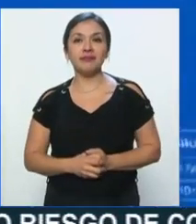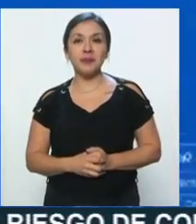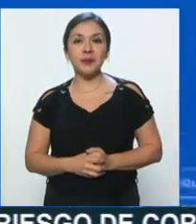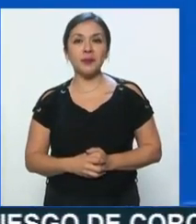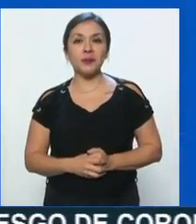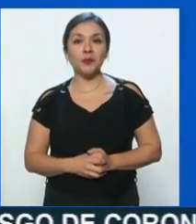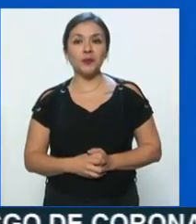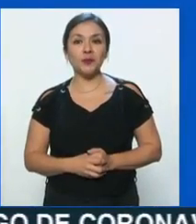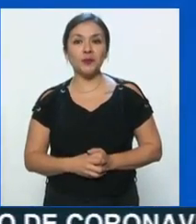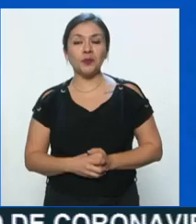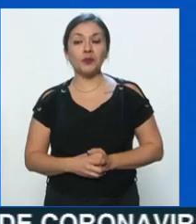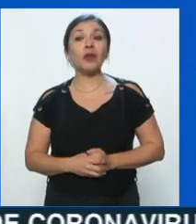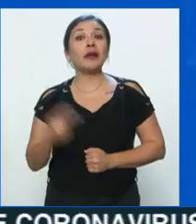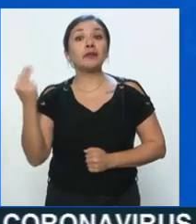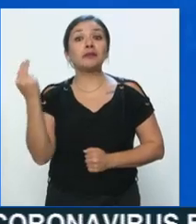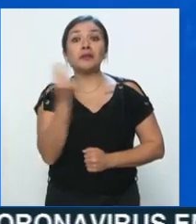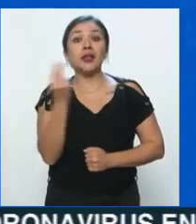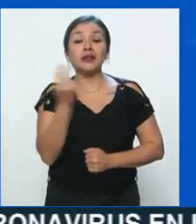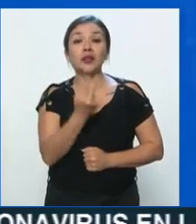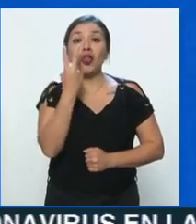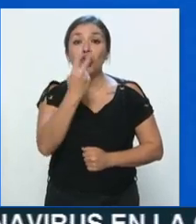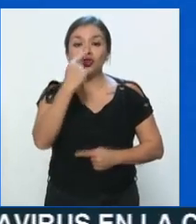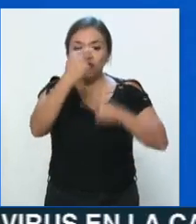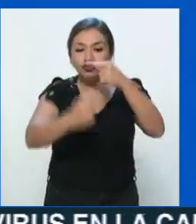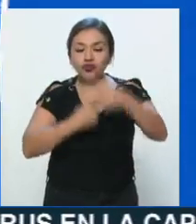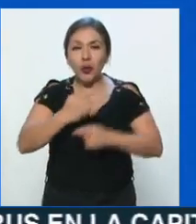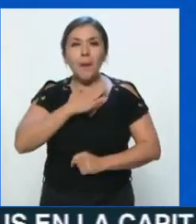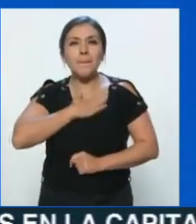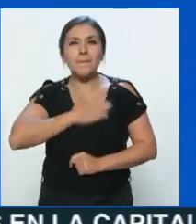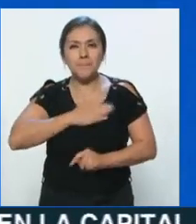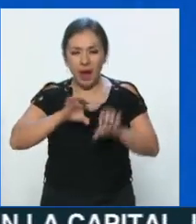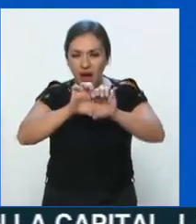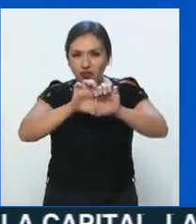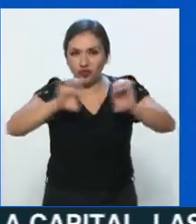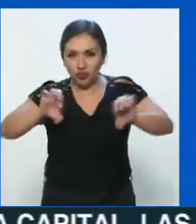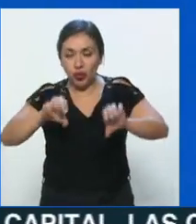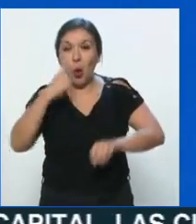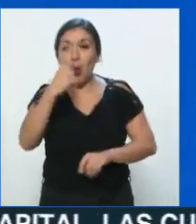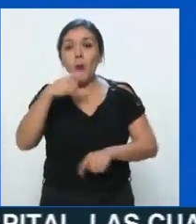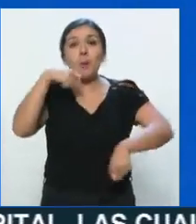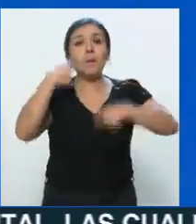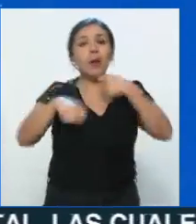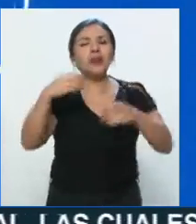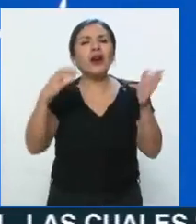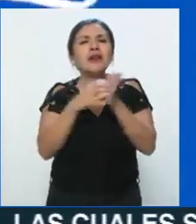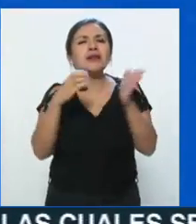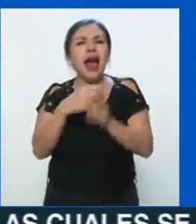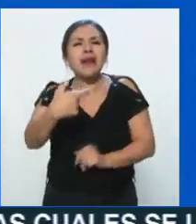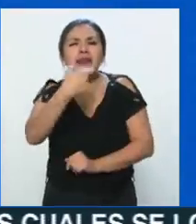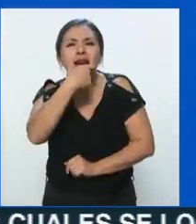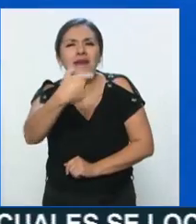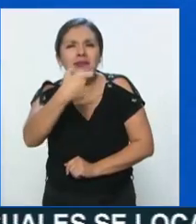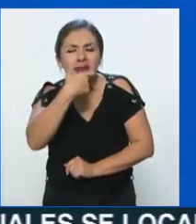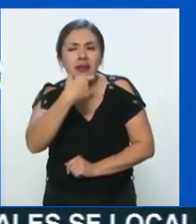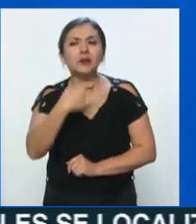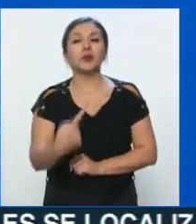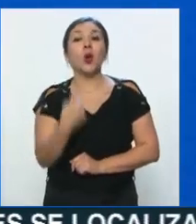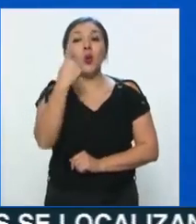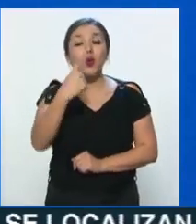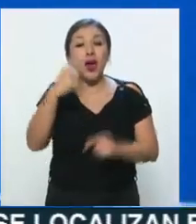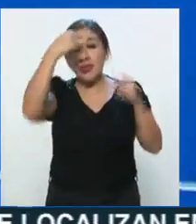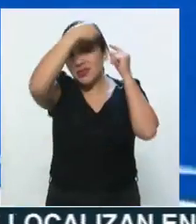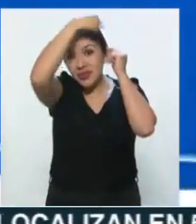Miren ustedes, necesitamos dos rollitos de cartón de papel de baño, un plástico de caja de galletas o mica, una